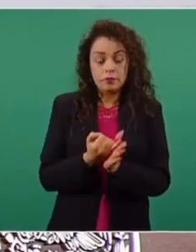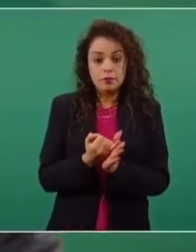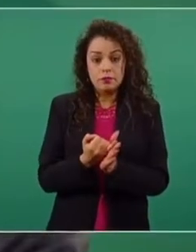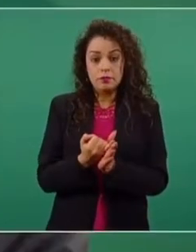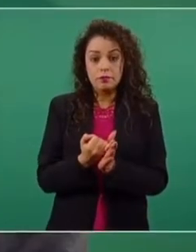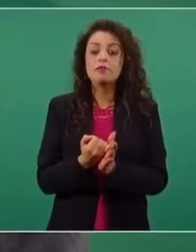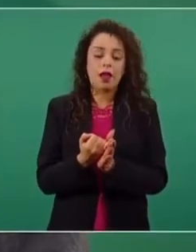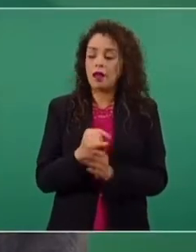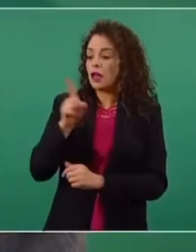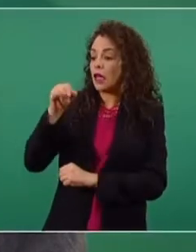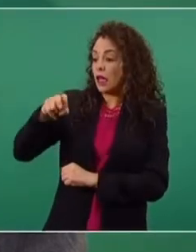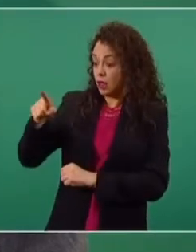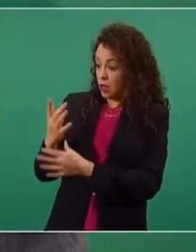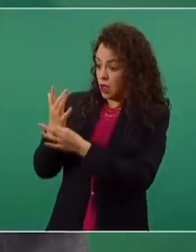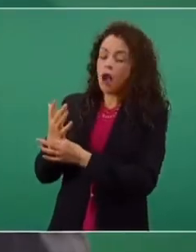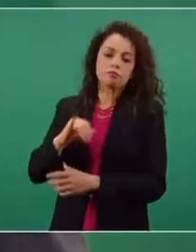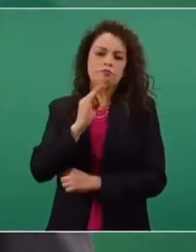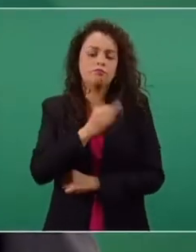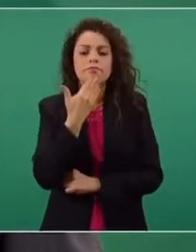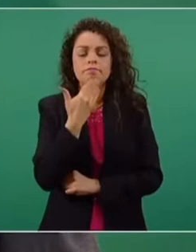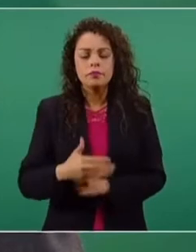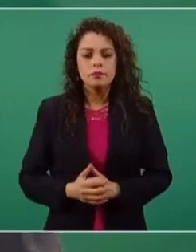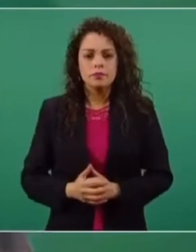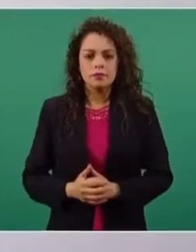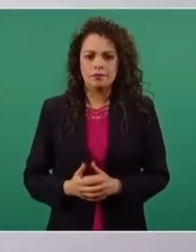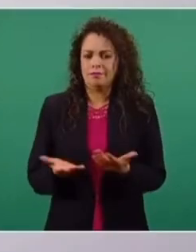El IN. O sea,